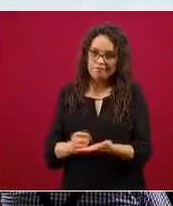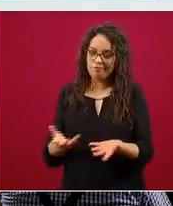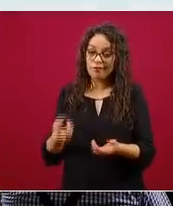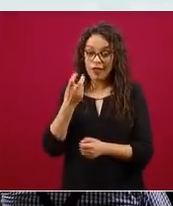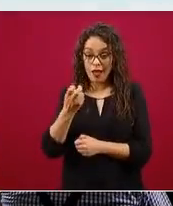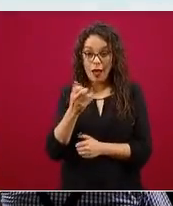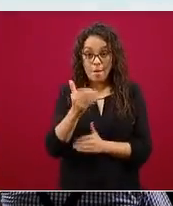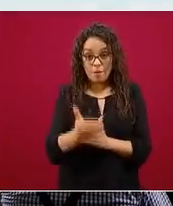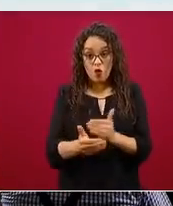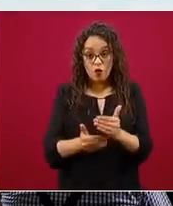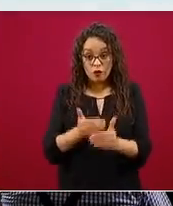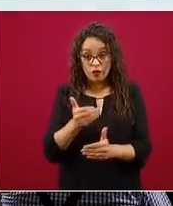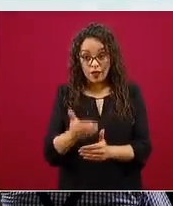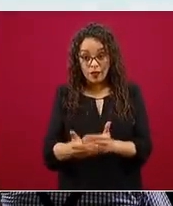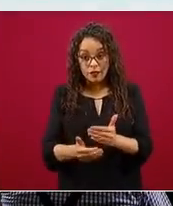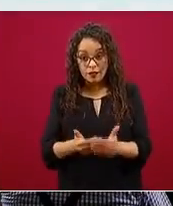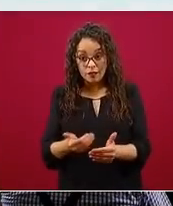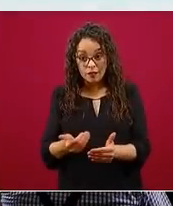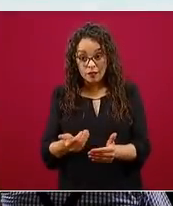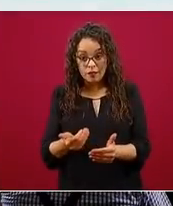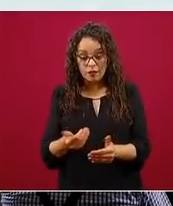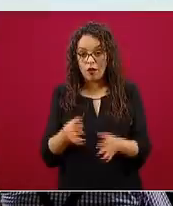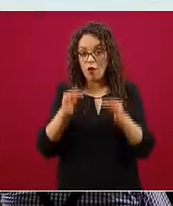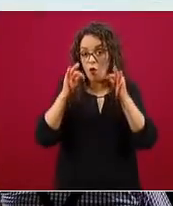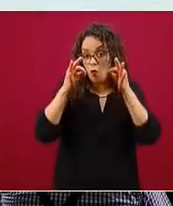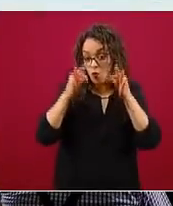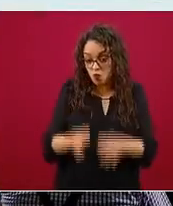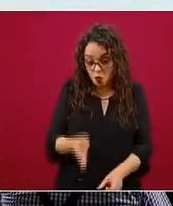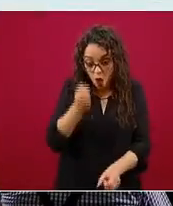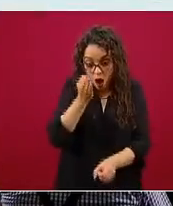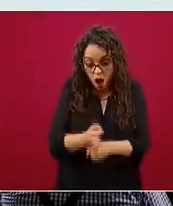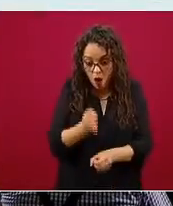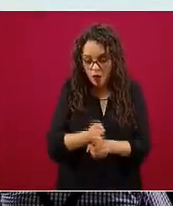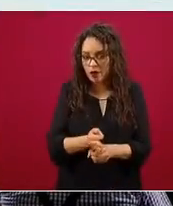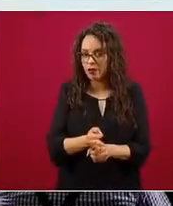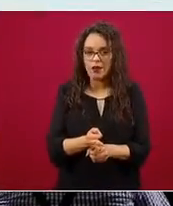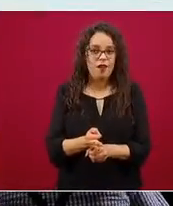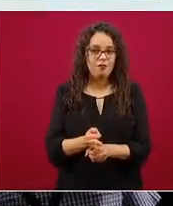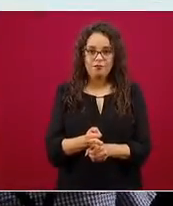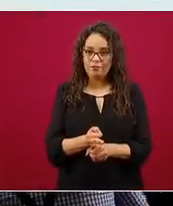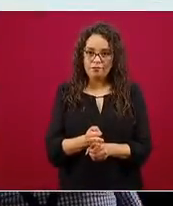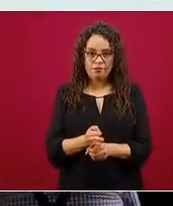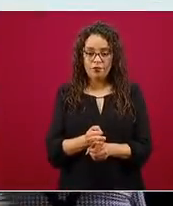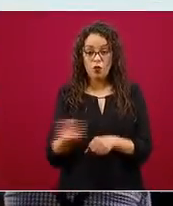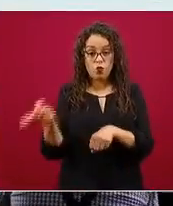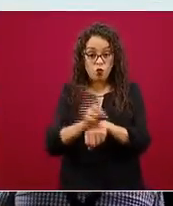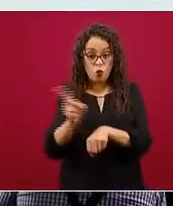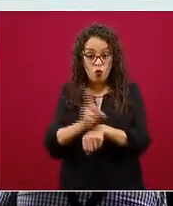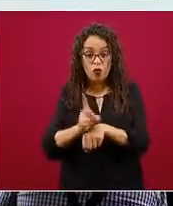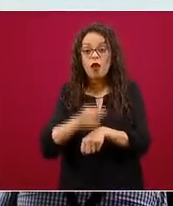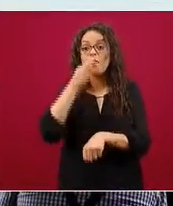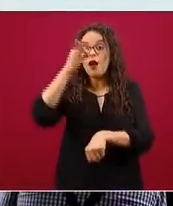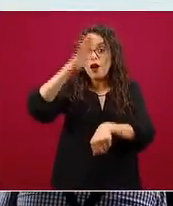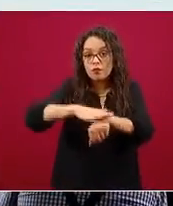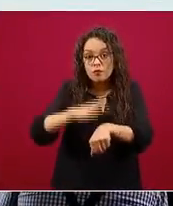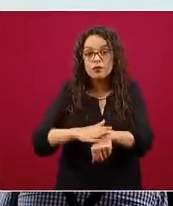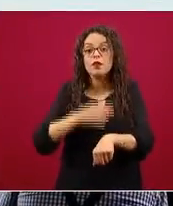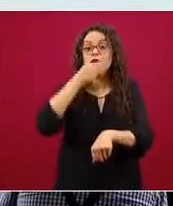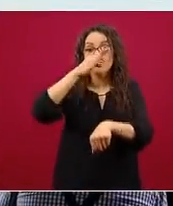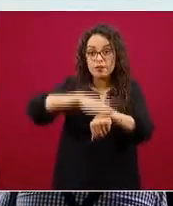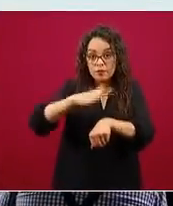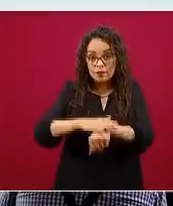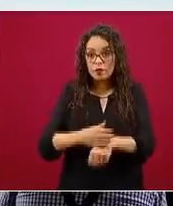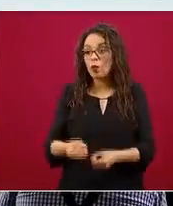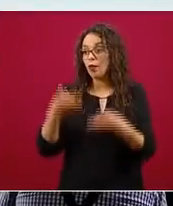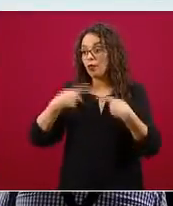en tiempo real, no todos los días se notifican las defunciones confirmadas de ese